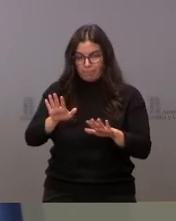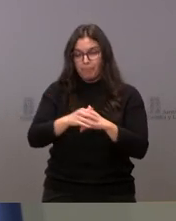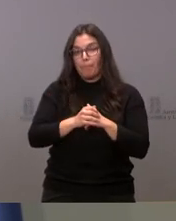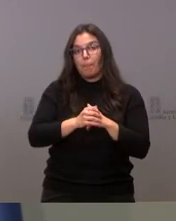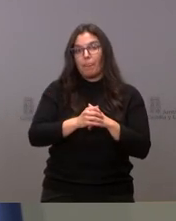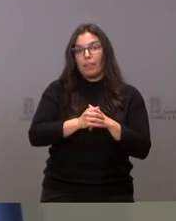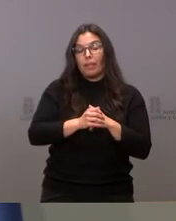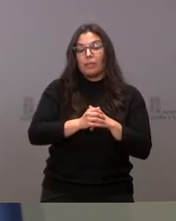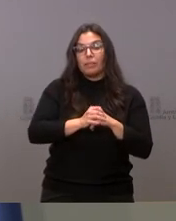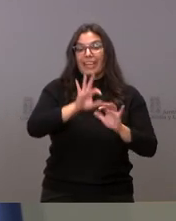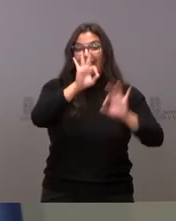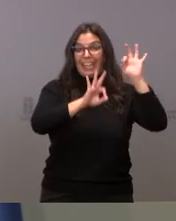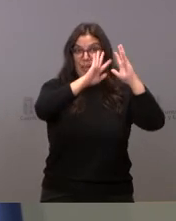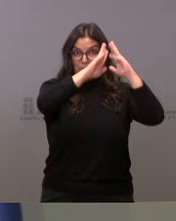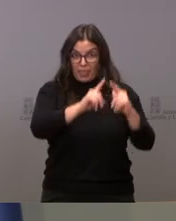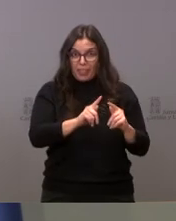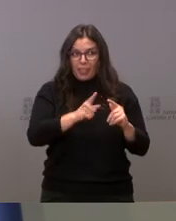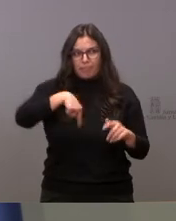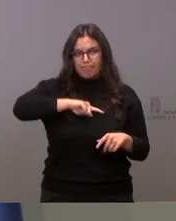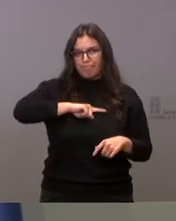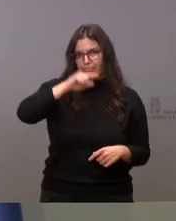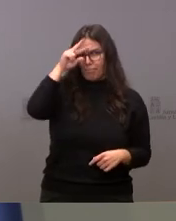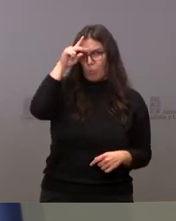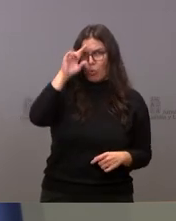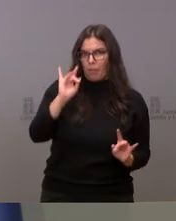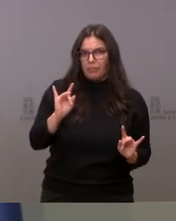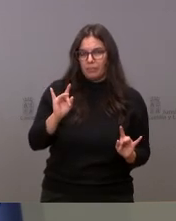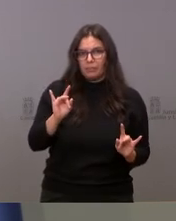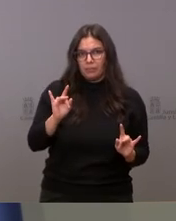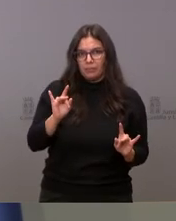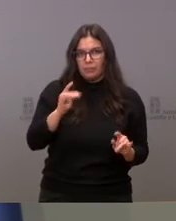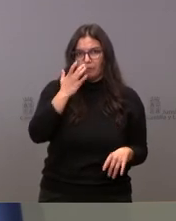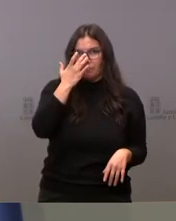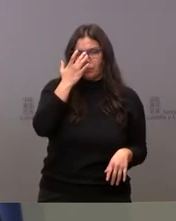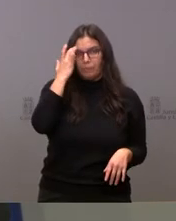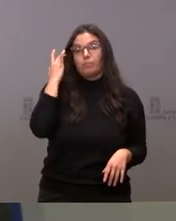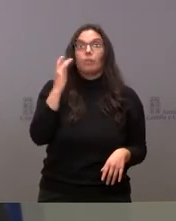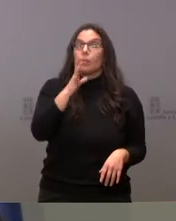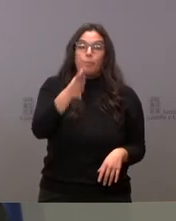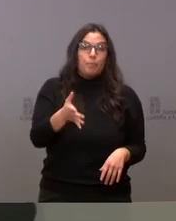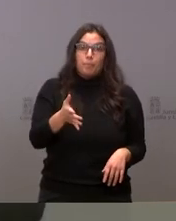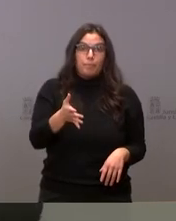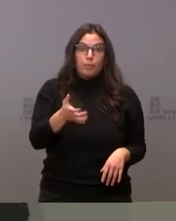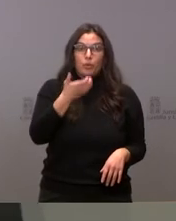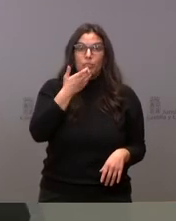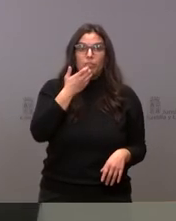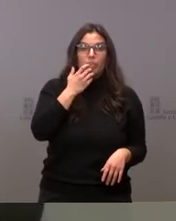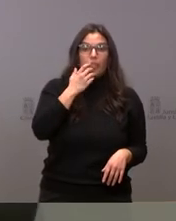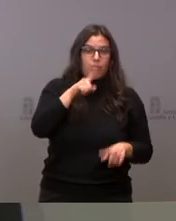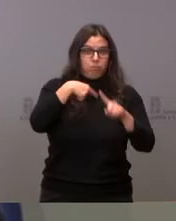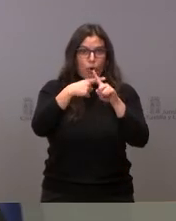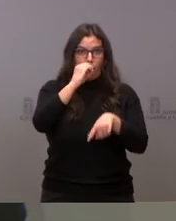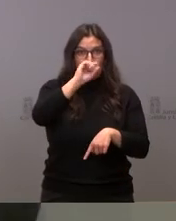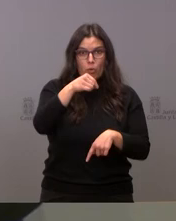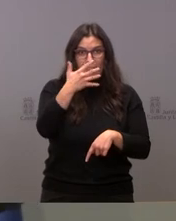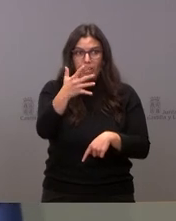incidencia, insisto, nos preocupa. Nos preocupa porque multiplicada por 0,5 o por 0,05